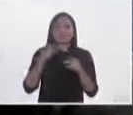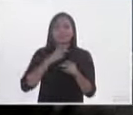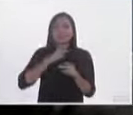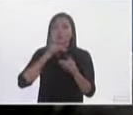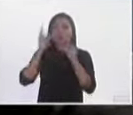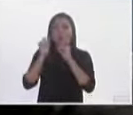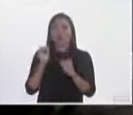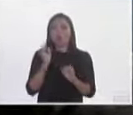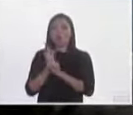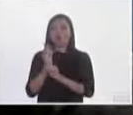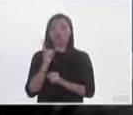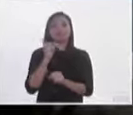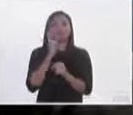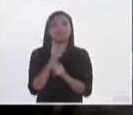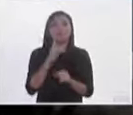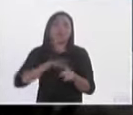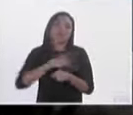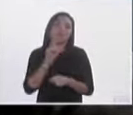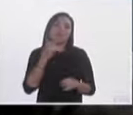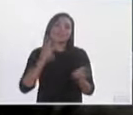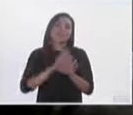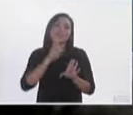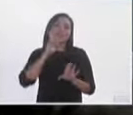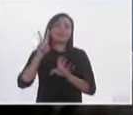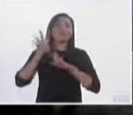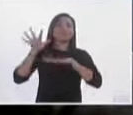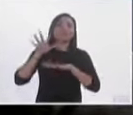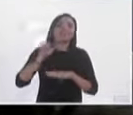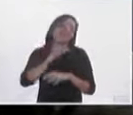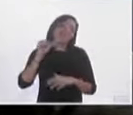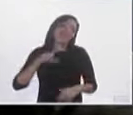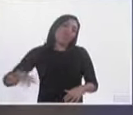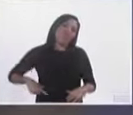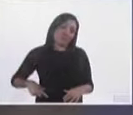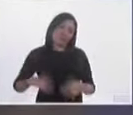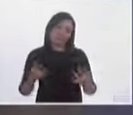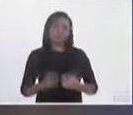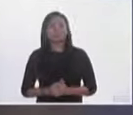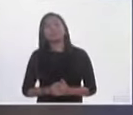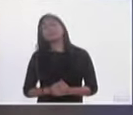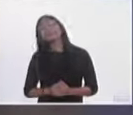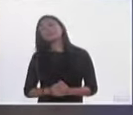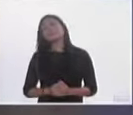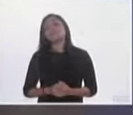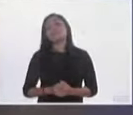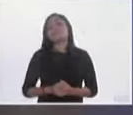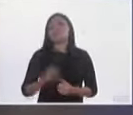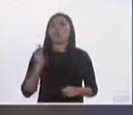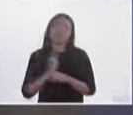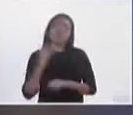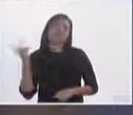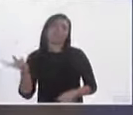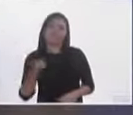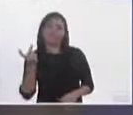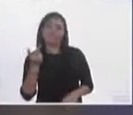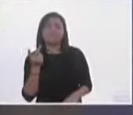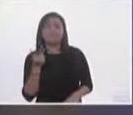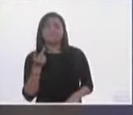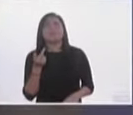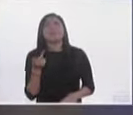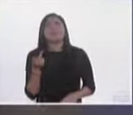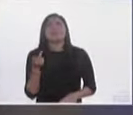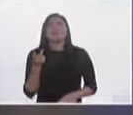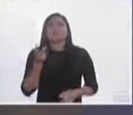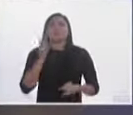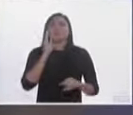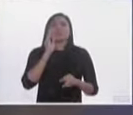al frente de algunos puestos de representación popular. Muy bien. Diputado, en el caso se hablaba ya de